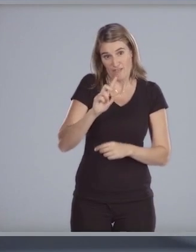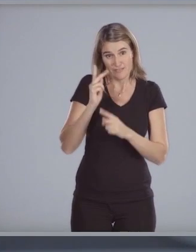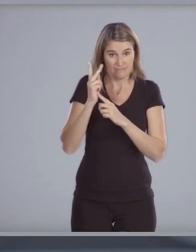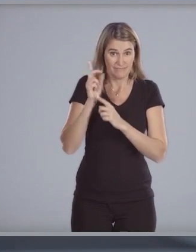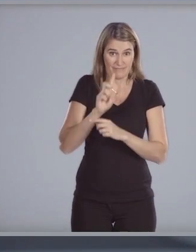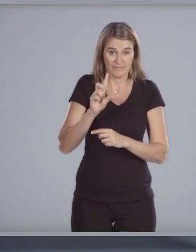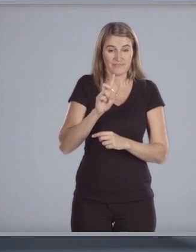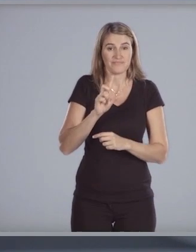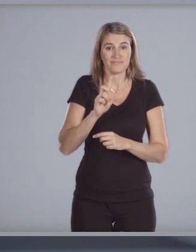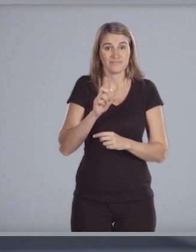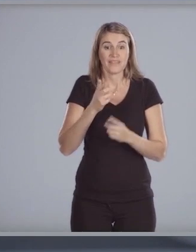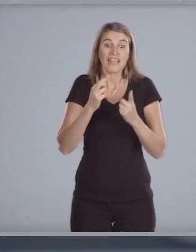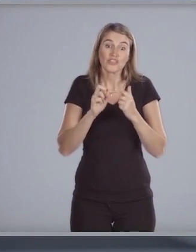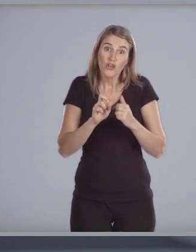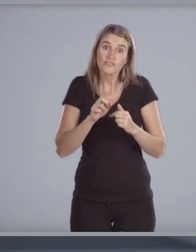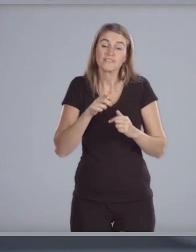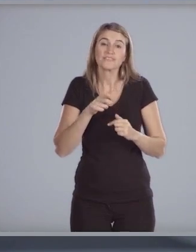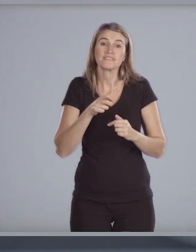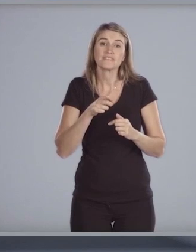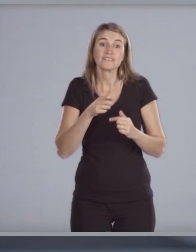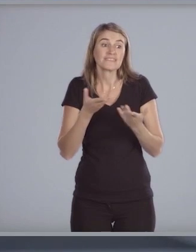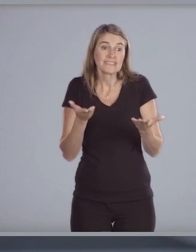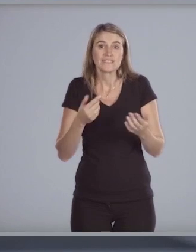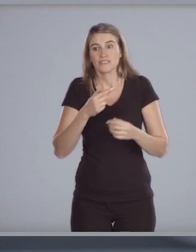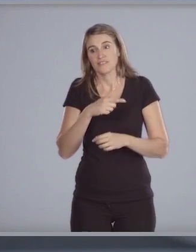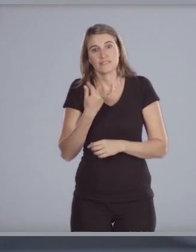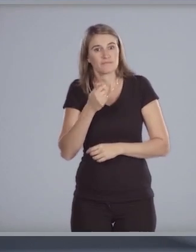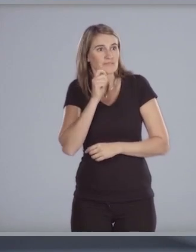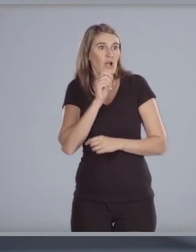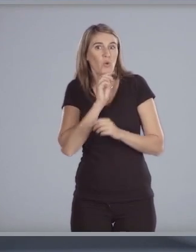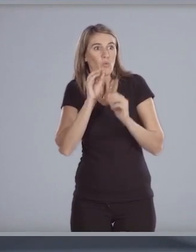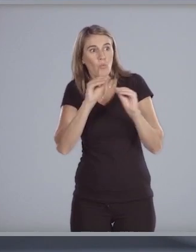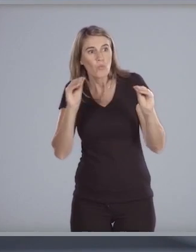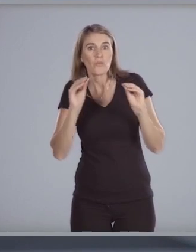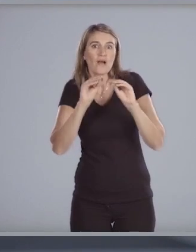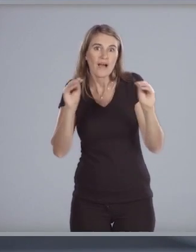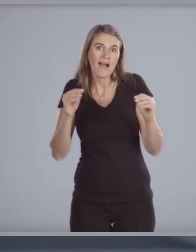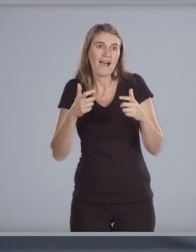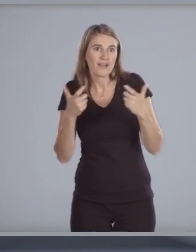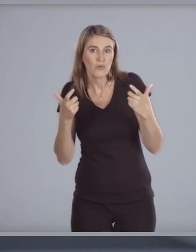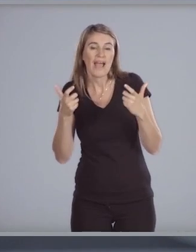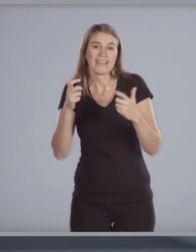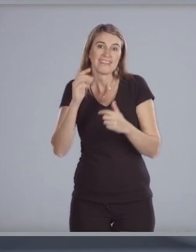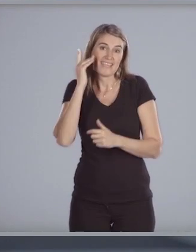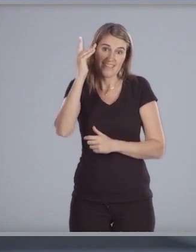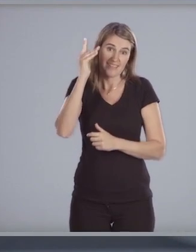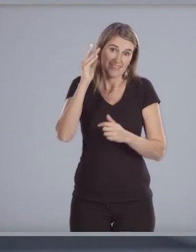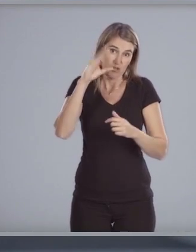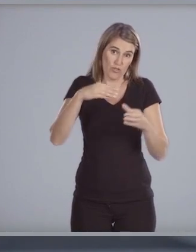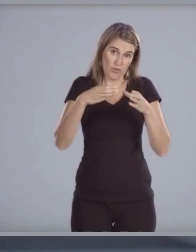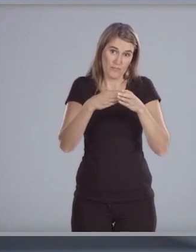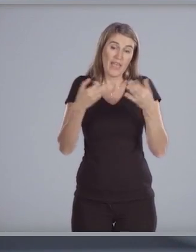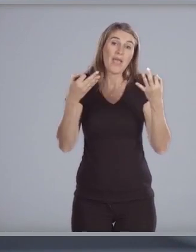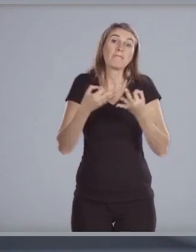secundario por tal motivo nuestro saludo a la comunidad educativa en su conjunto y en